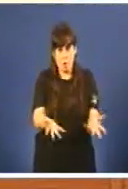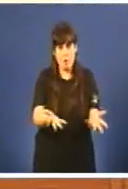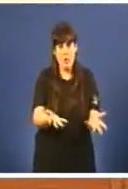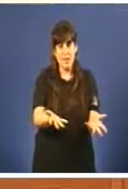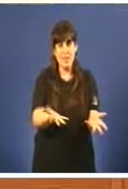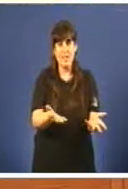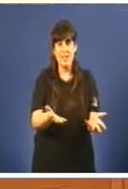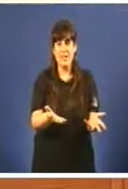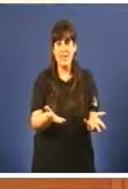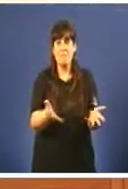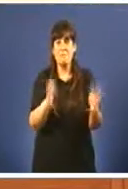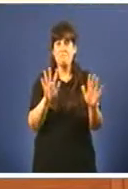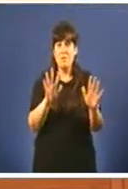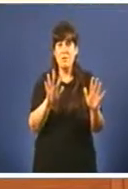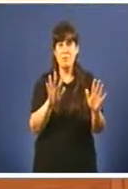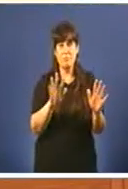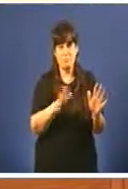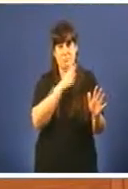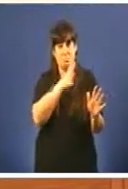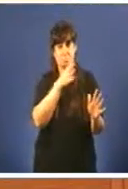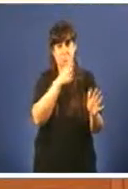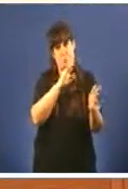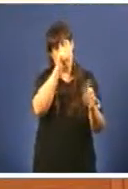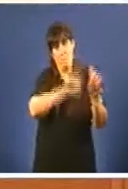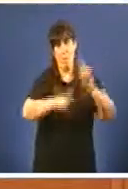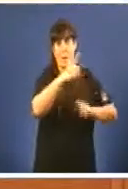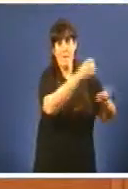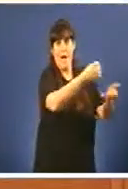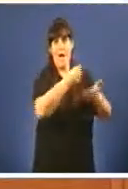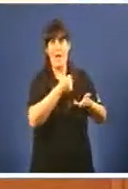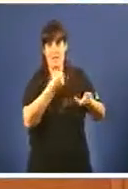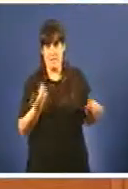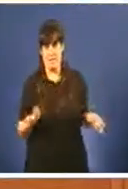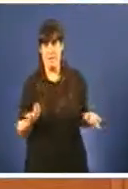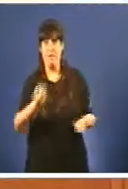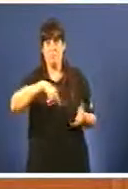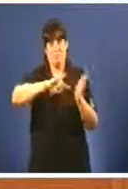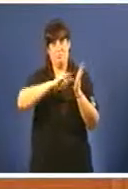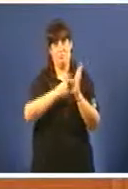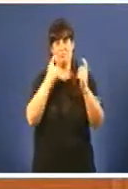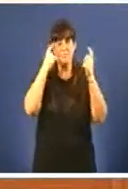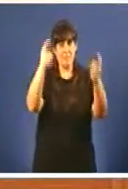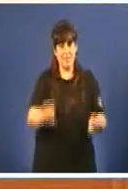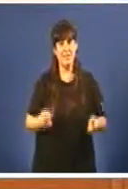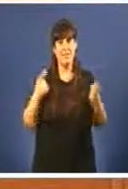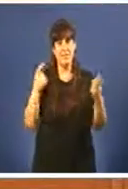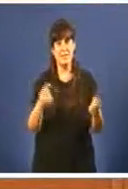dunha solucións a un problema que temos heredado gustelle ou non e gustelle ou non segue influir a heredanza